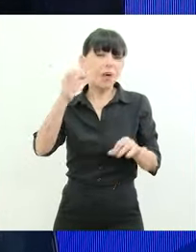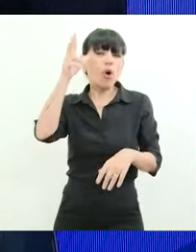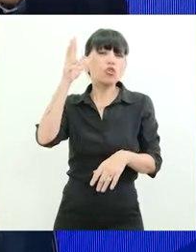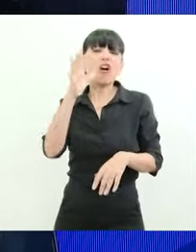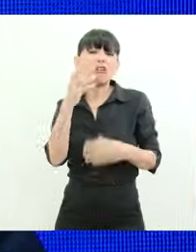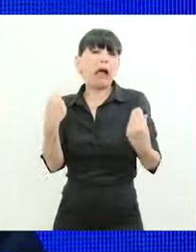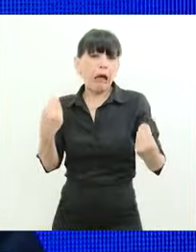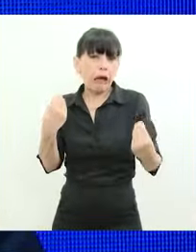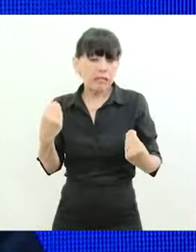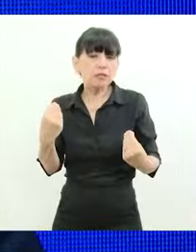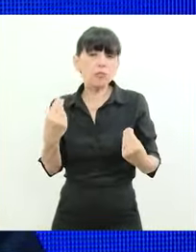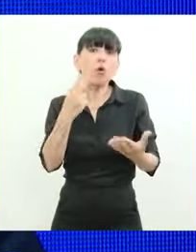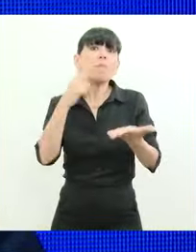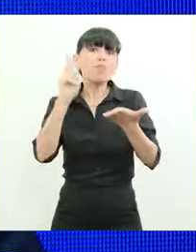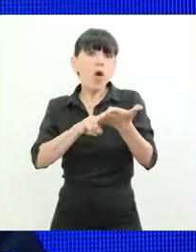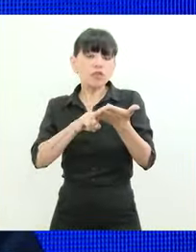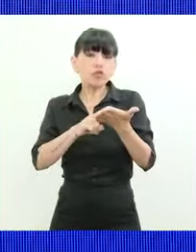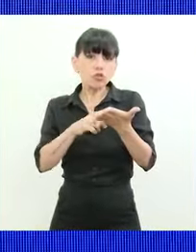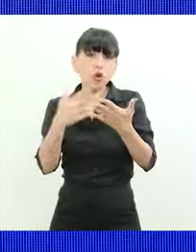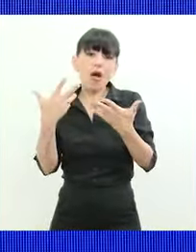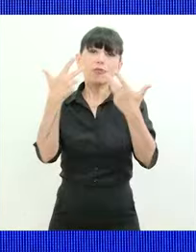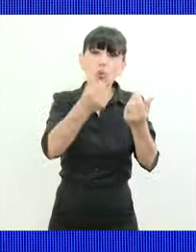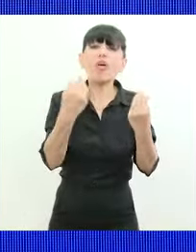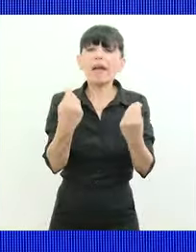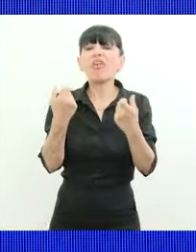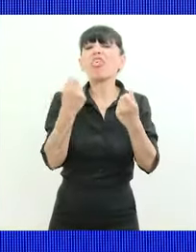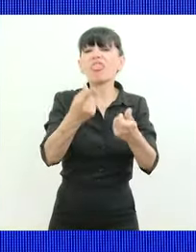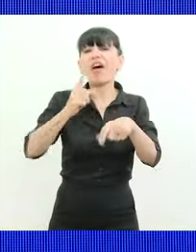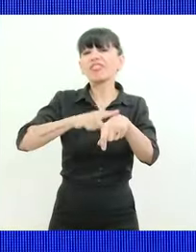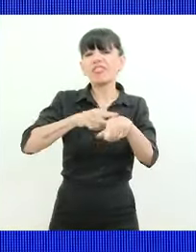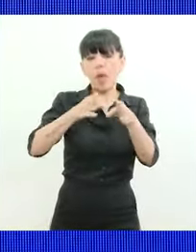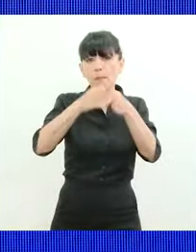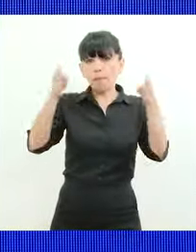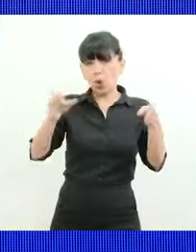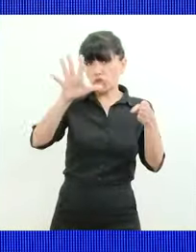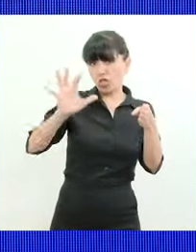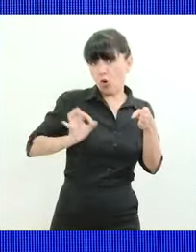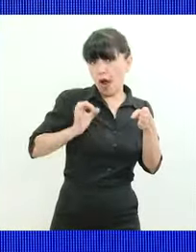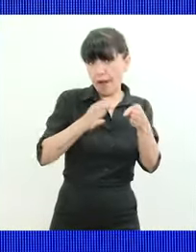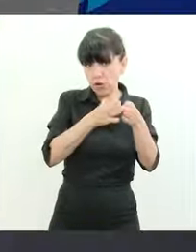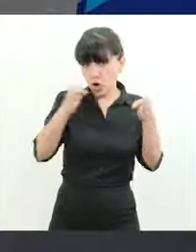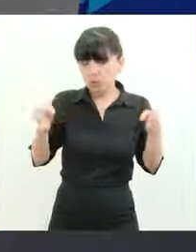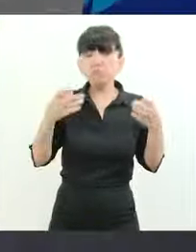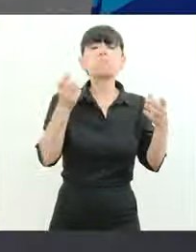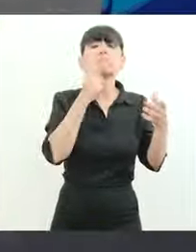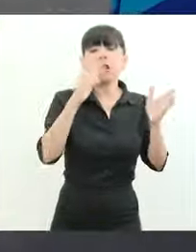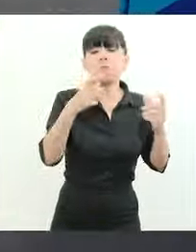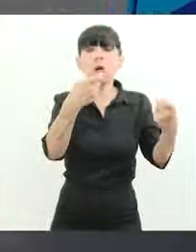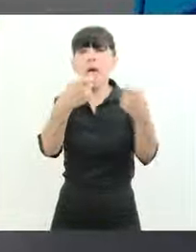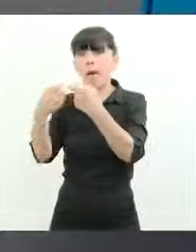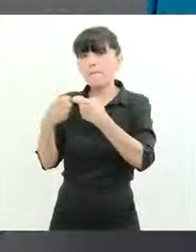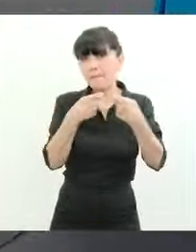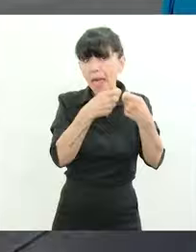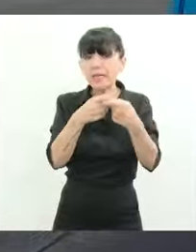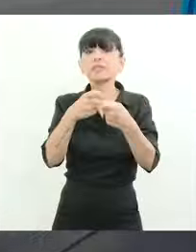que permite que durante determinado periodo de tiempo, cinco años, las empresas que se radican